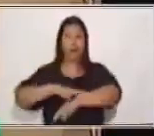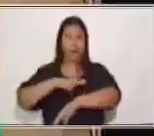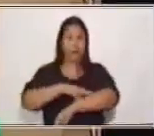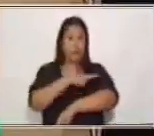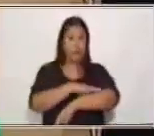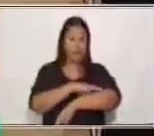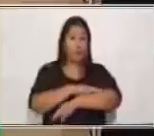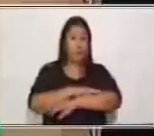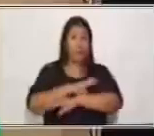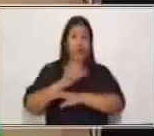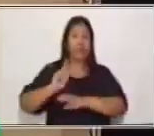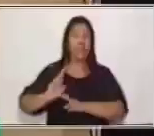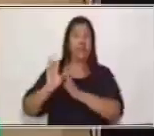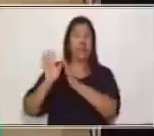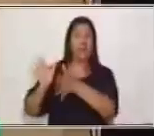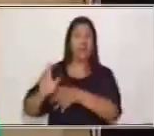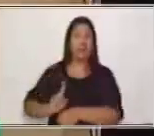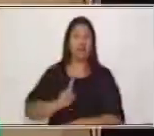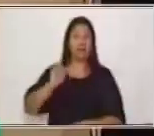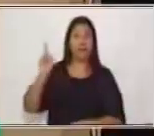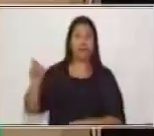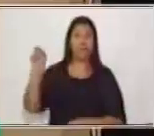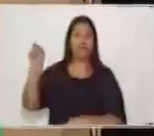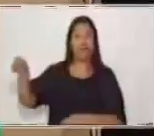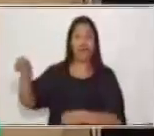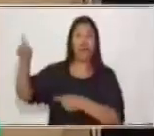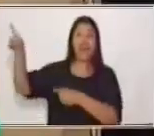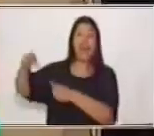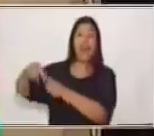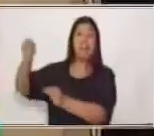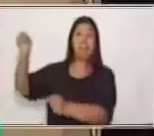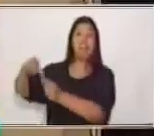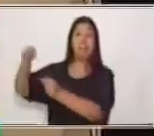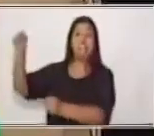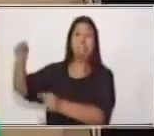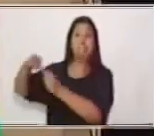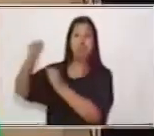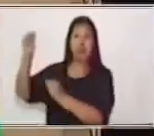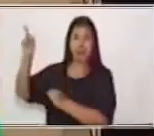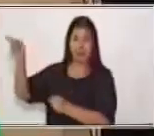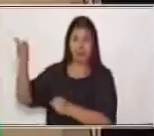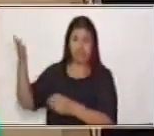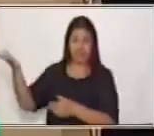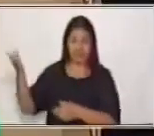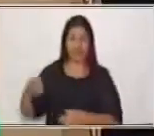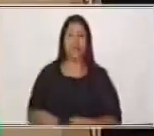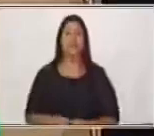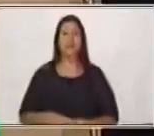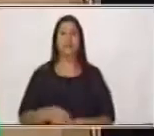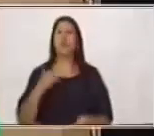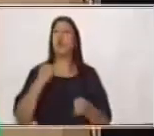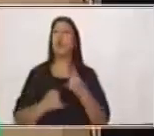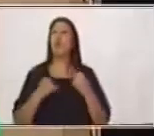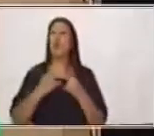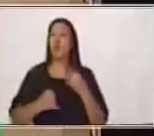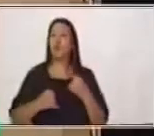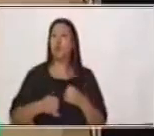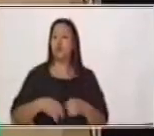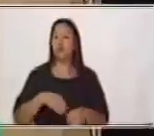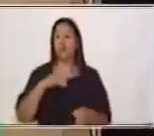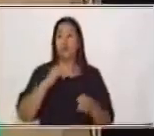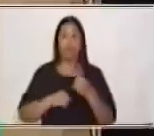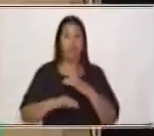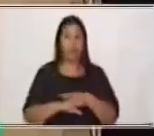está en la paja. Muy bien. Y por último, para terminar este pequeño texto o